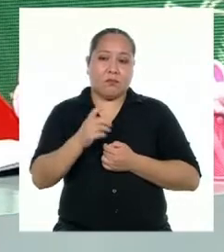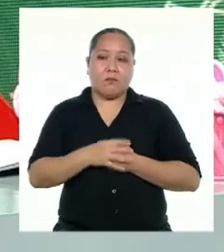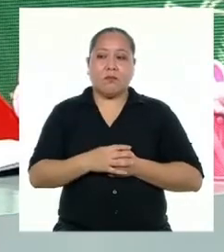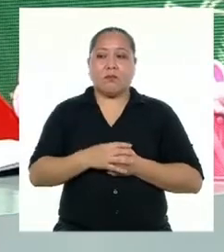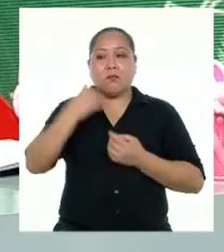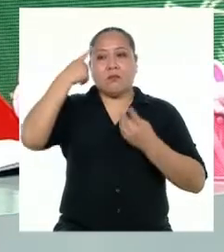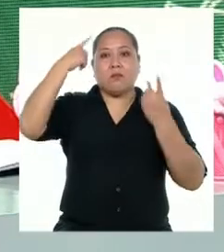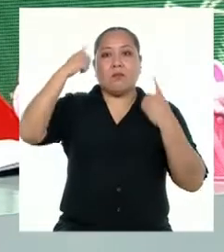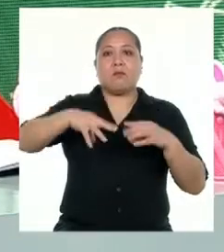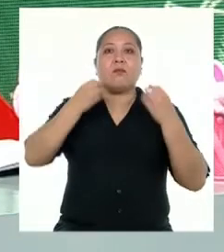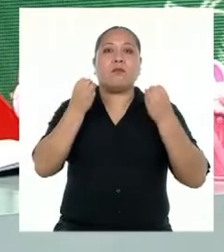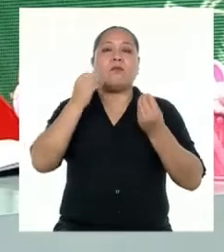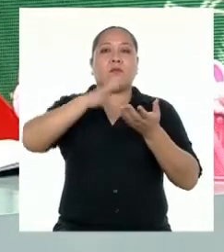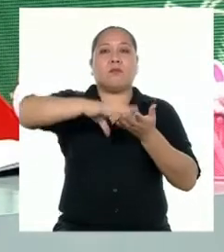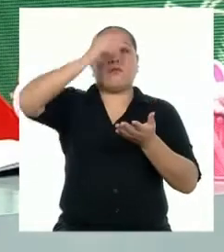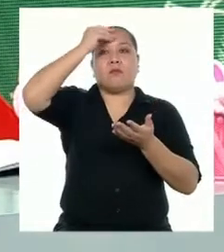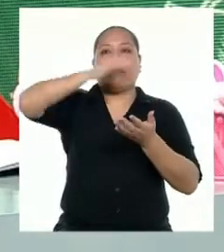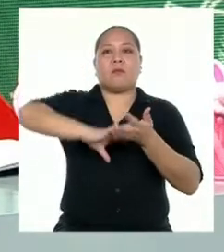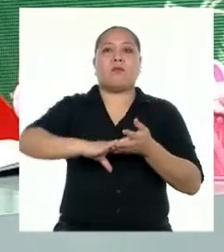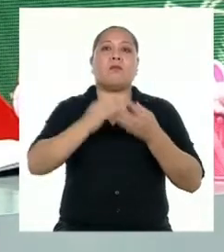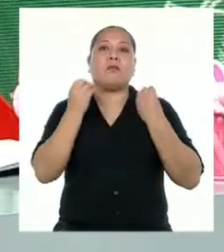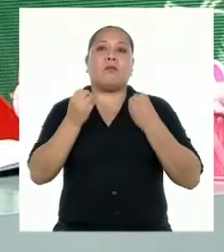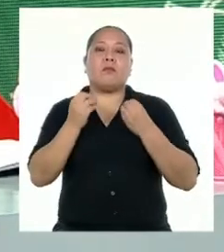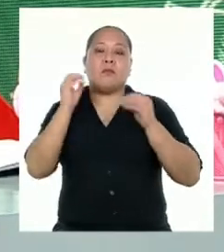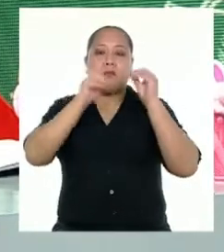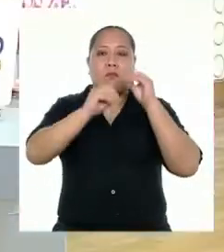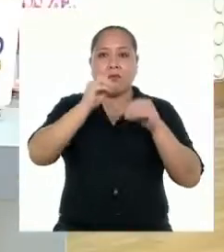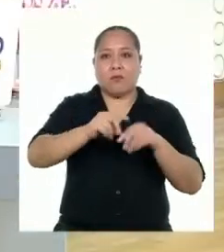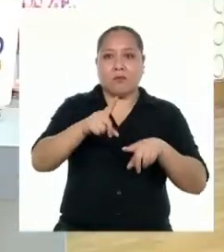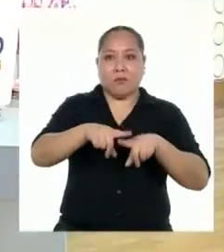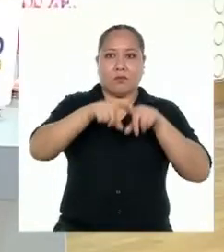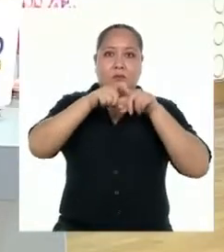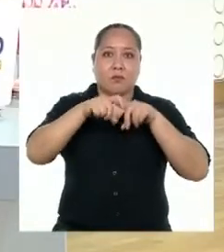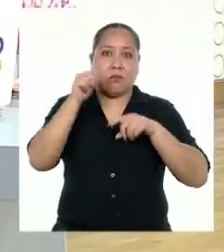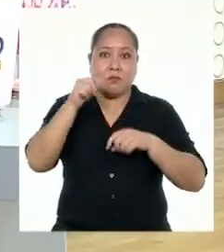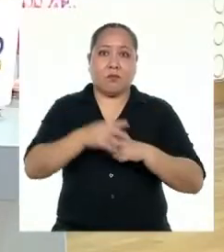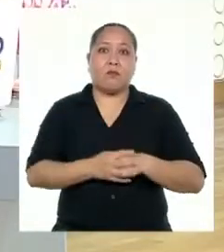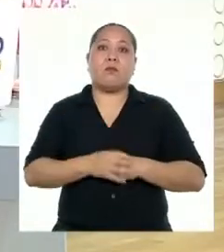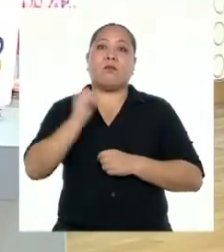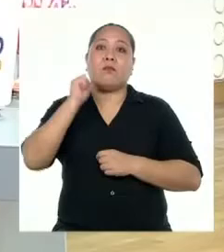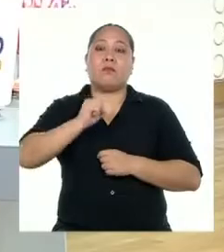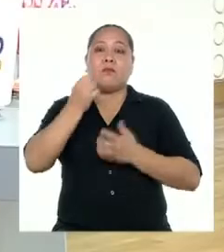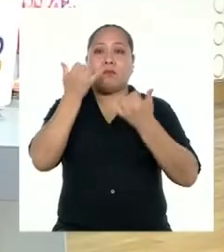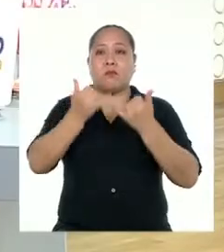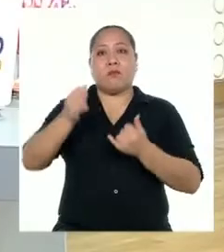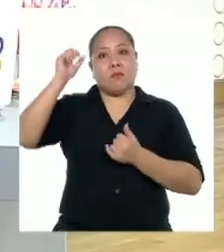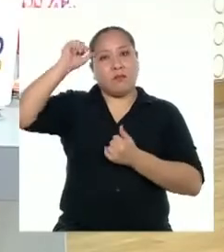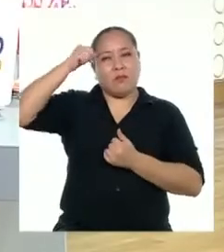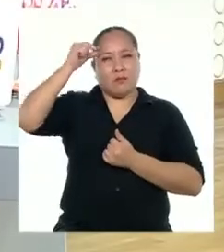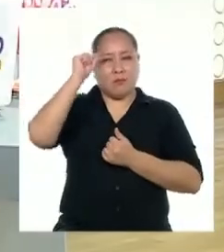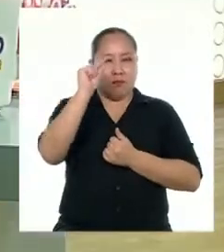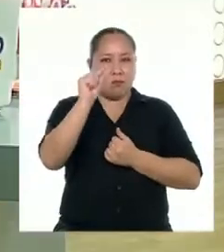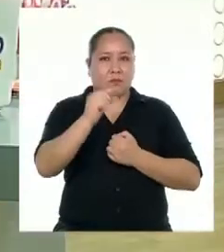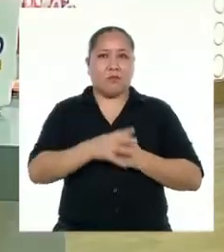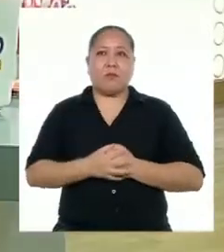cómo queremos aprender y en qué momento hacer una pausa. Así que ahora recordaremos un poco.